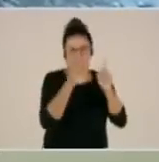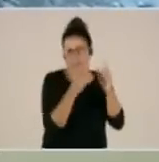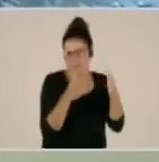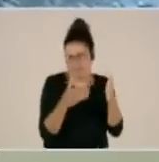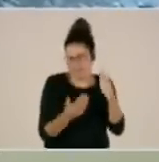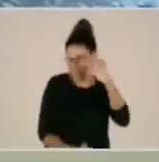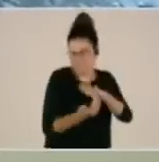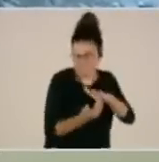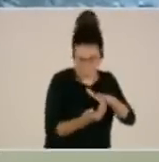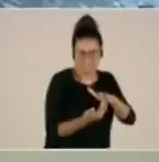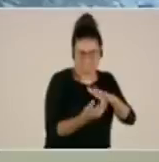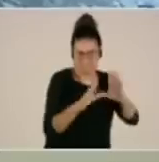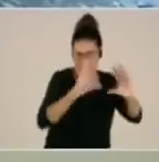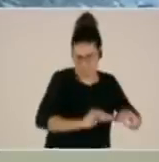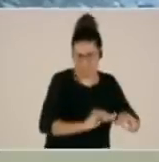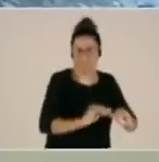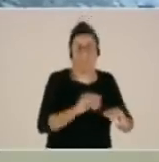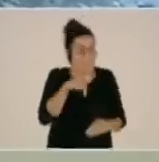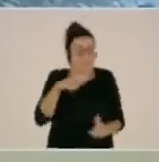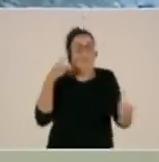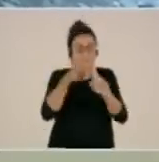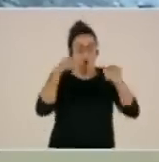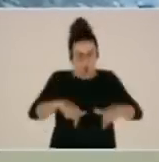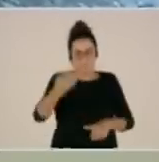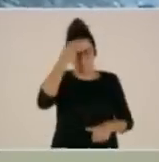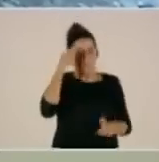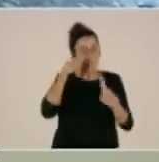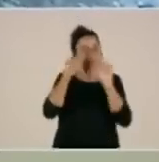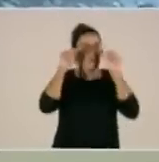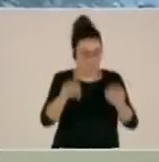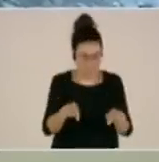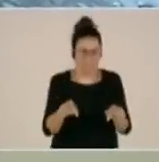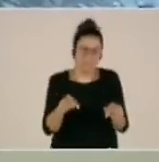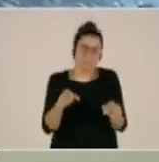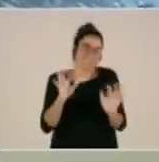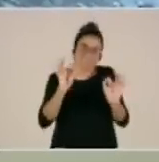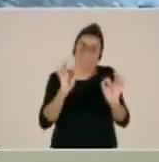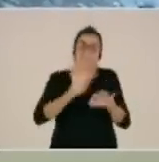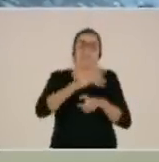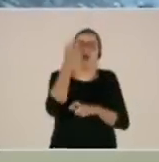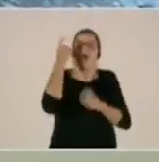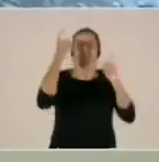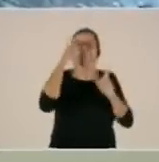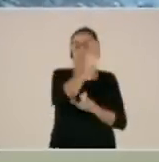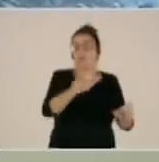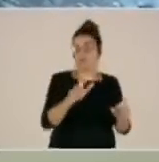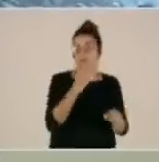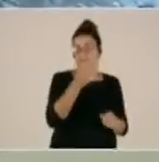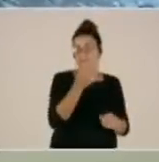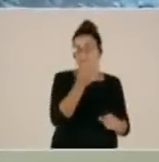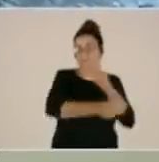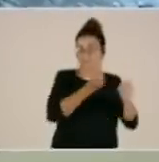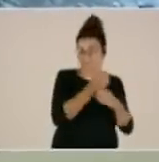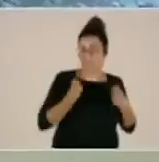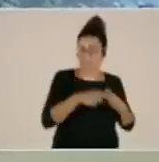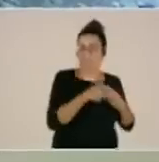Era uno de los objetivos planteados para el día de hoy, sobre todo para proteger la población de la Esperanza y estamos bastante contentos con el